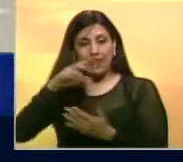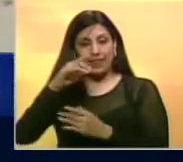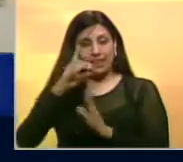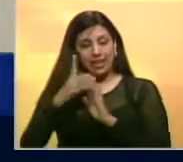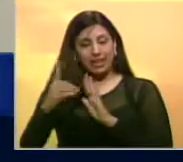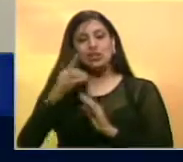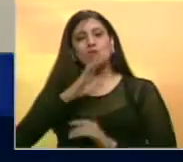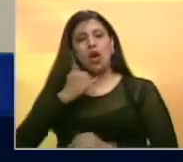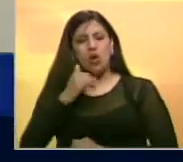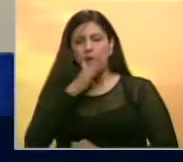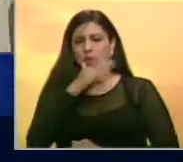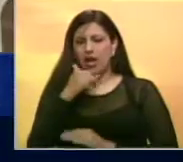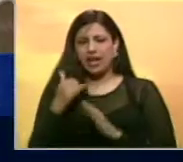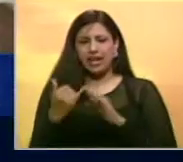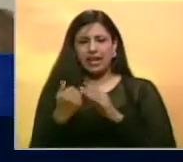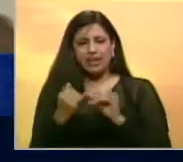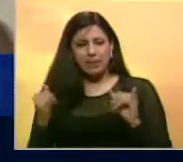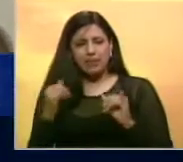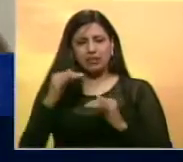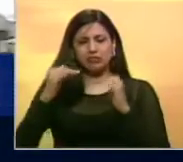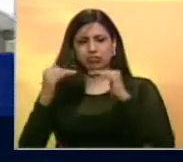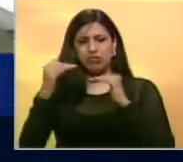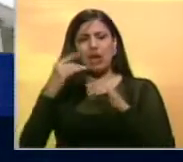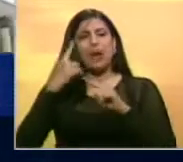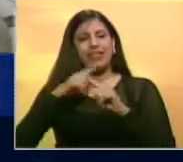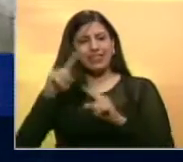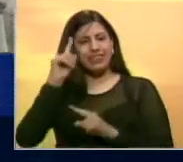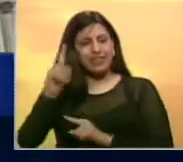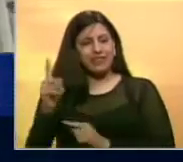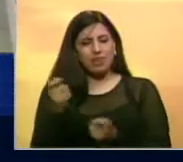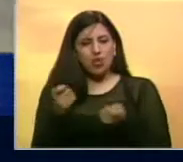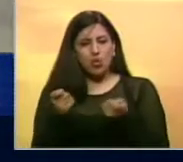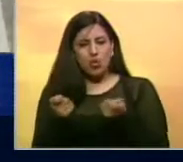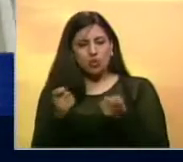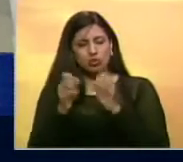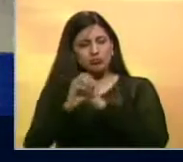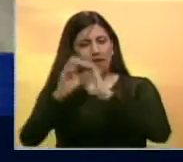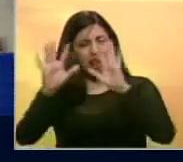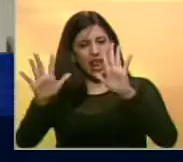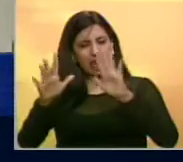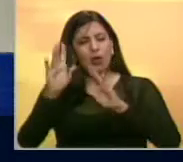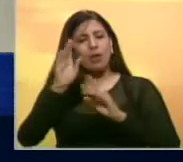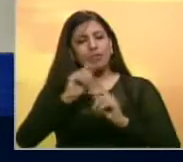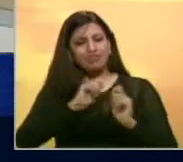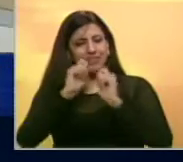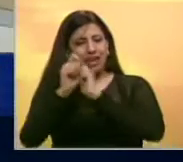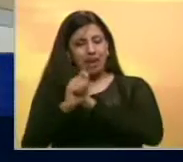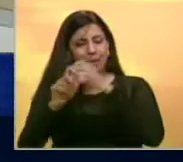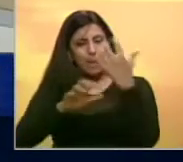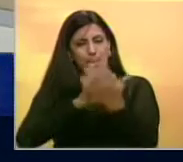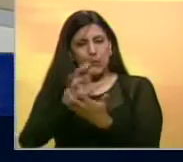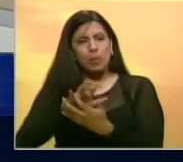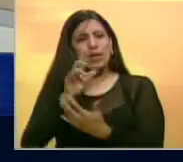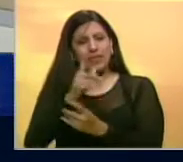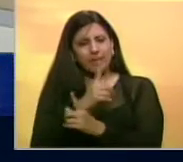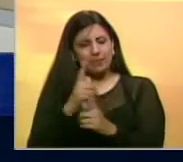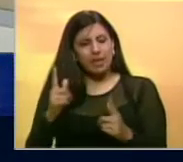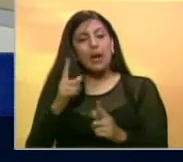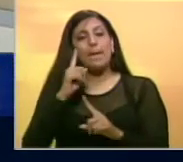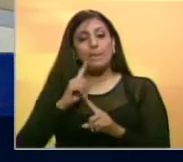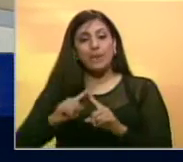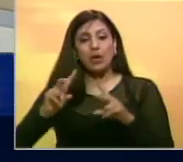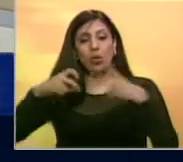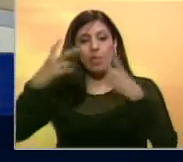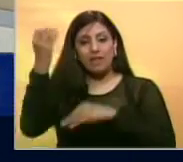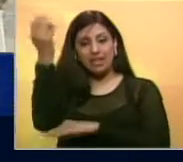se les ha mermado su independencia e imparcialidad y que se deben tomar medidas concretas para revertir esta situación insisten en